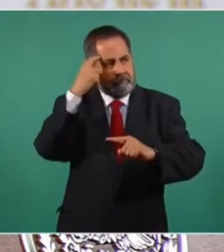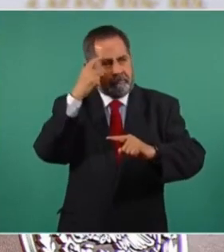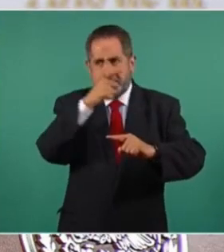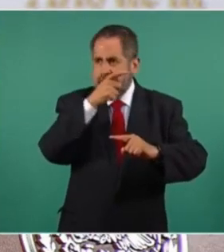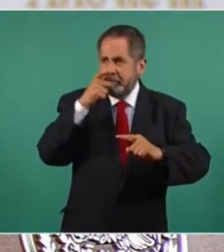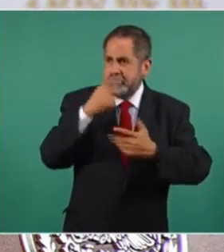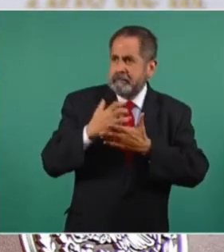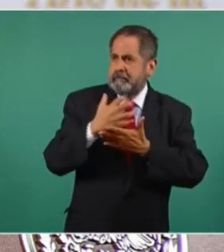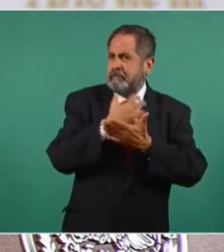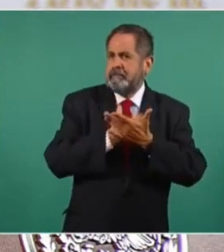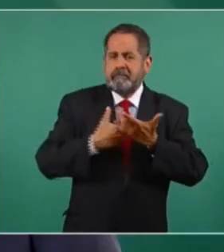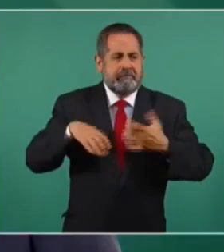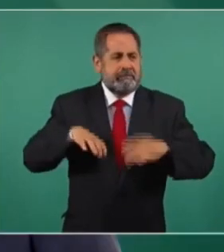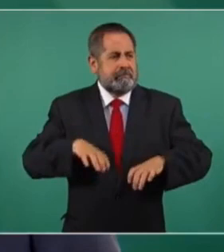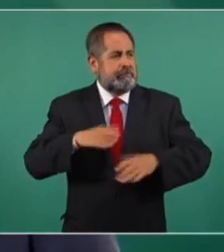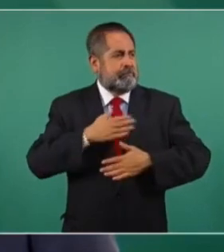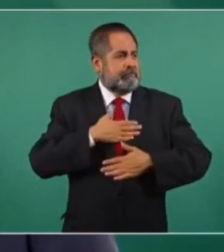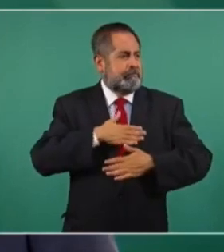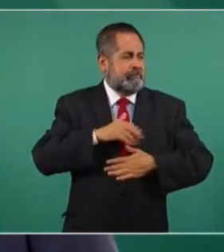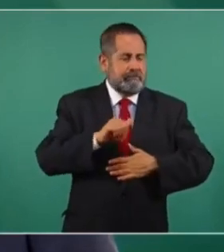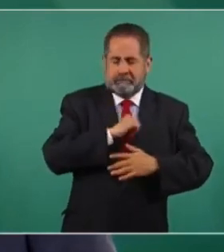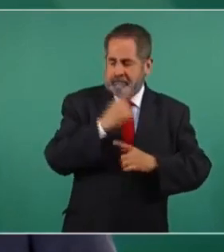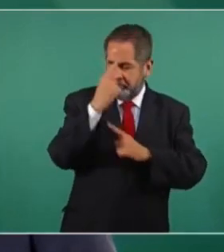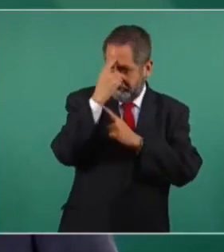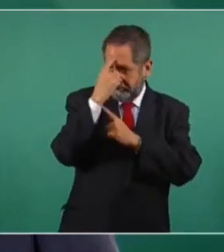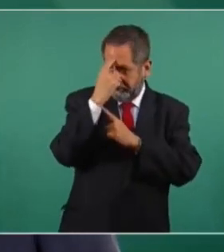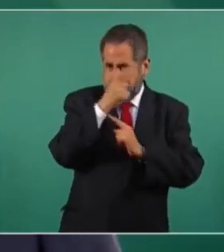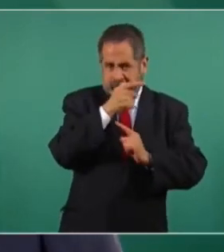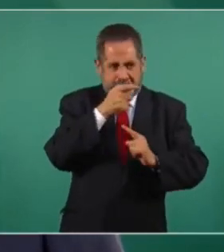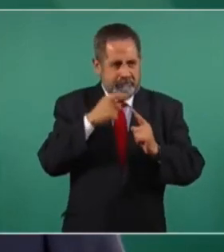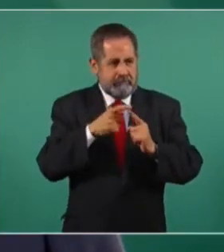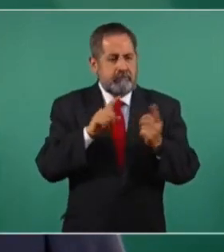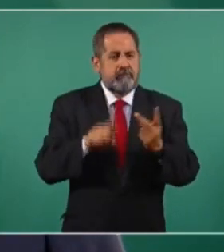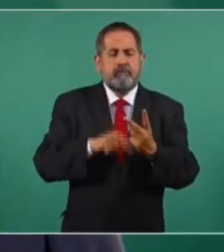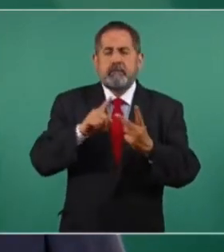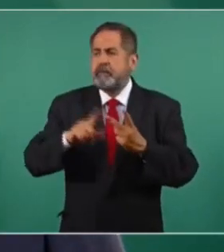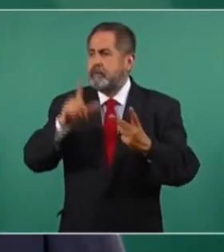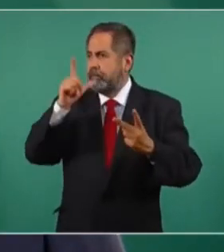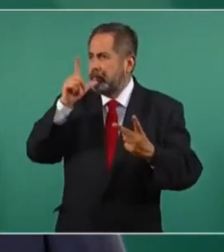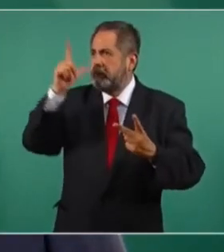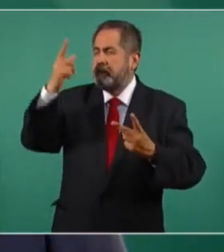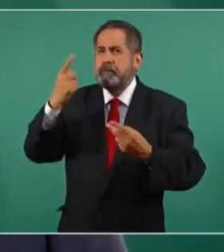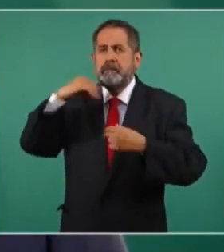bienestar material, sin importar el bienestar del alma.